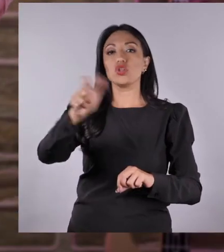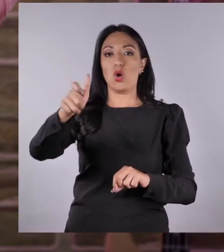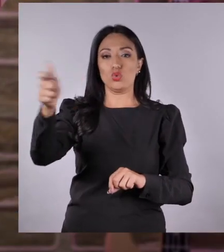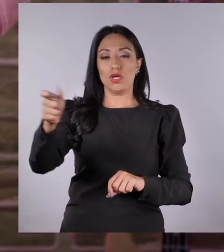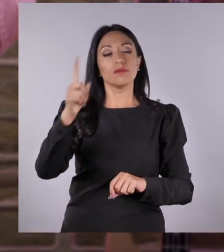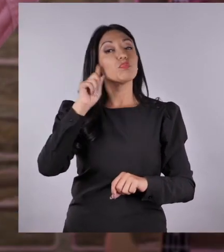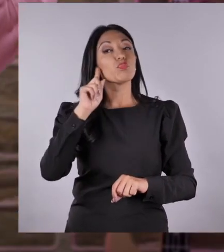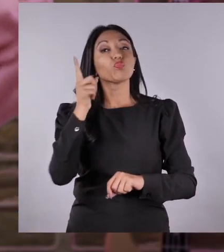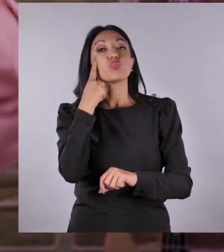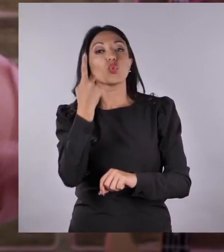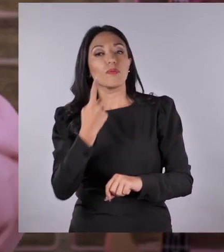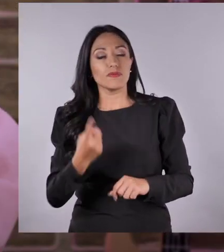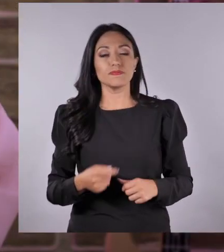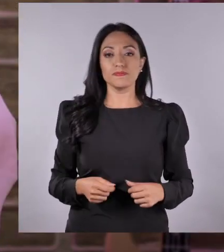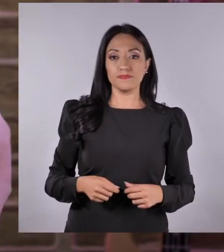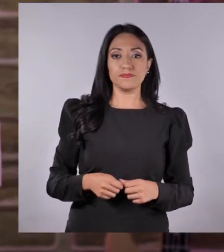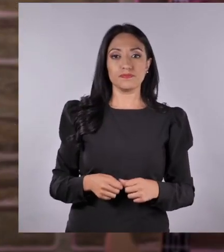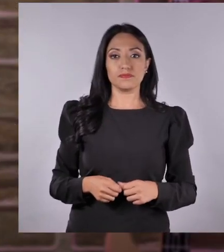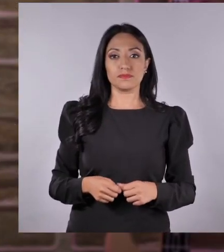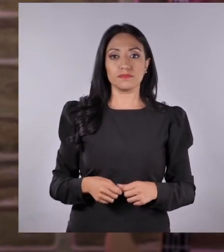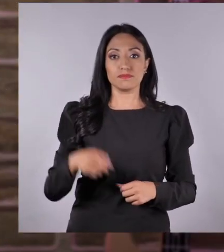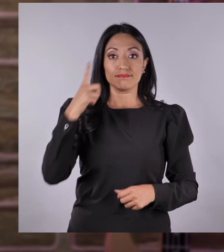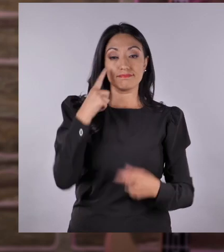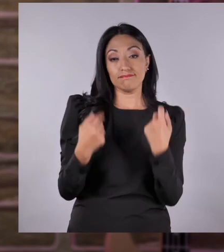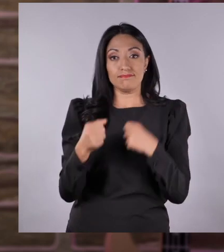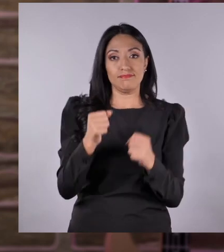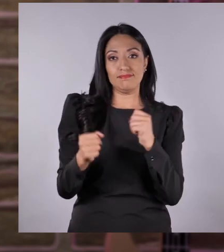Y nos vamos con esta, a ver si siguen adivinando.